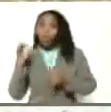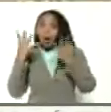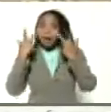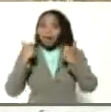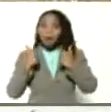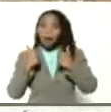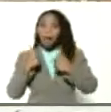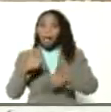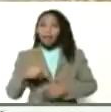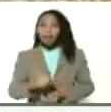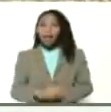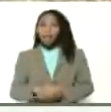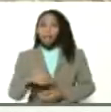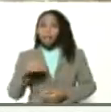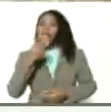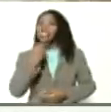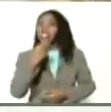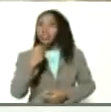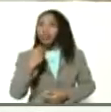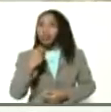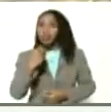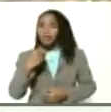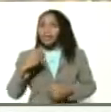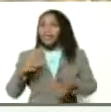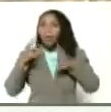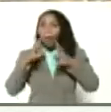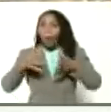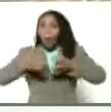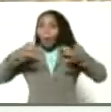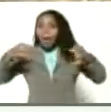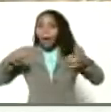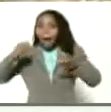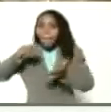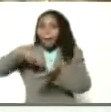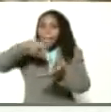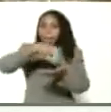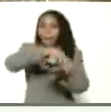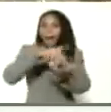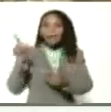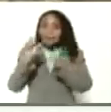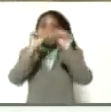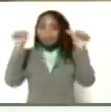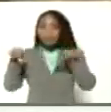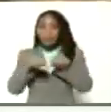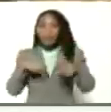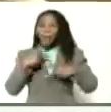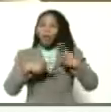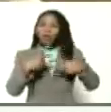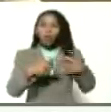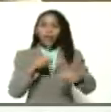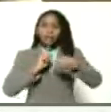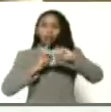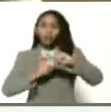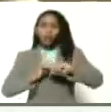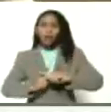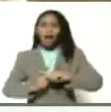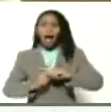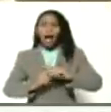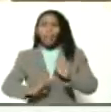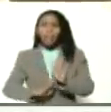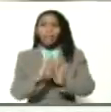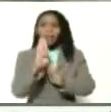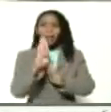entre ovinos y caprinos. El desarrollo extraordinario de este sistema productivo que se suma, pues, al desarrollo